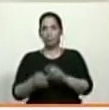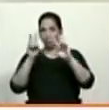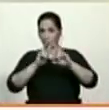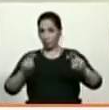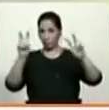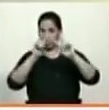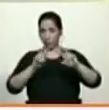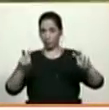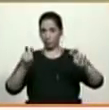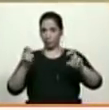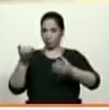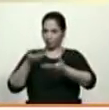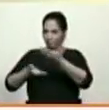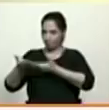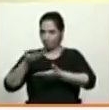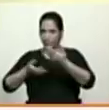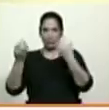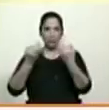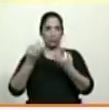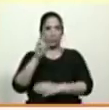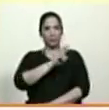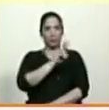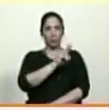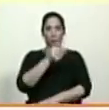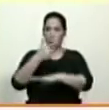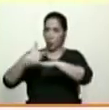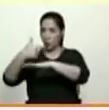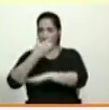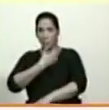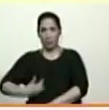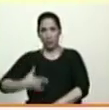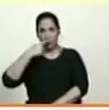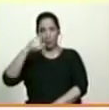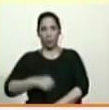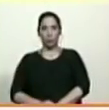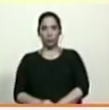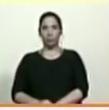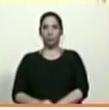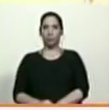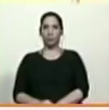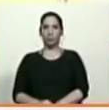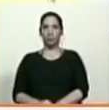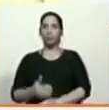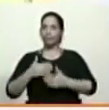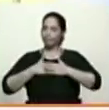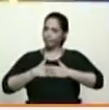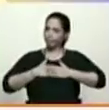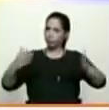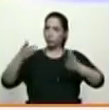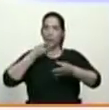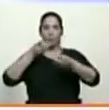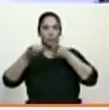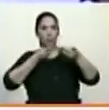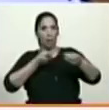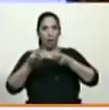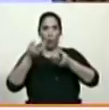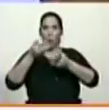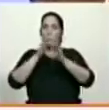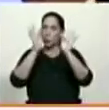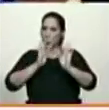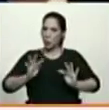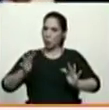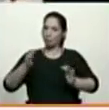las relaciones. Siempre Venezuela y el gobierno del presidente Nicolás Maduro estará presto al diálogo, a los mecanismos